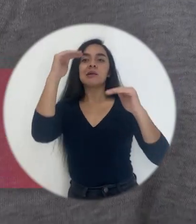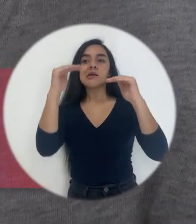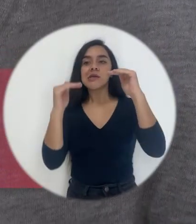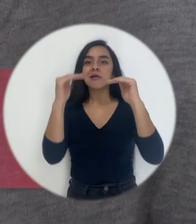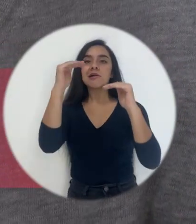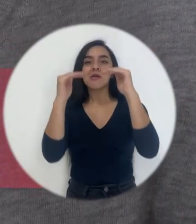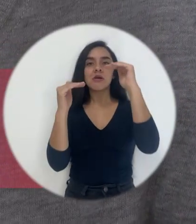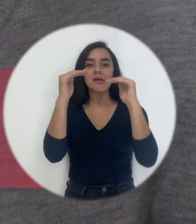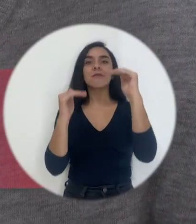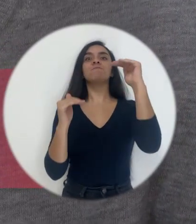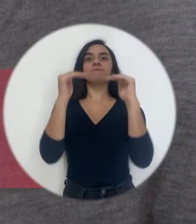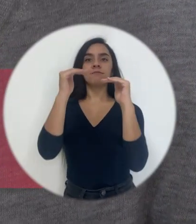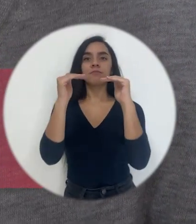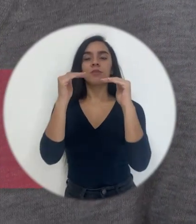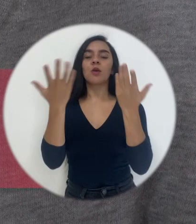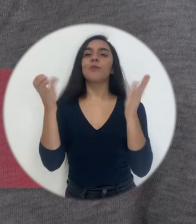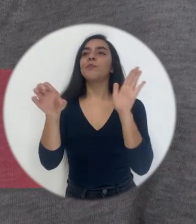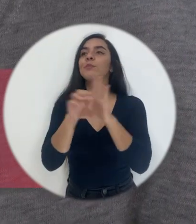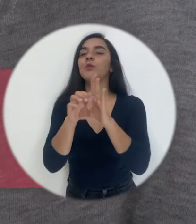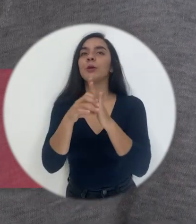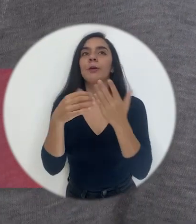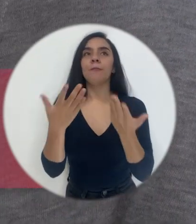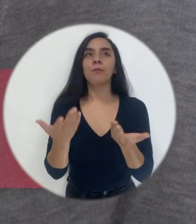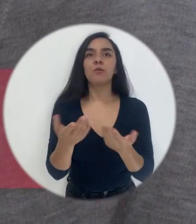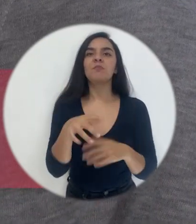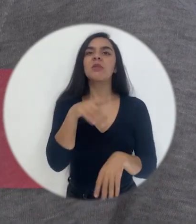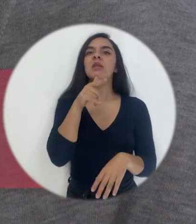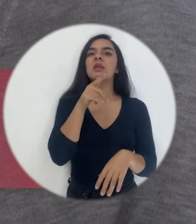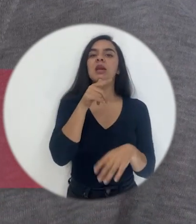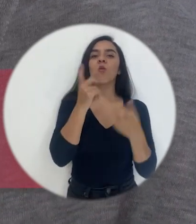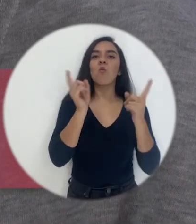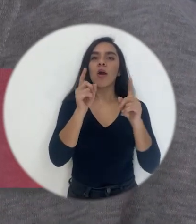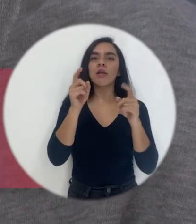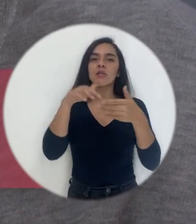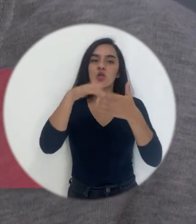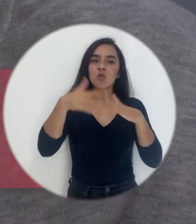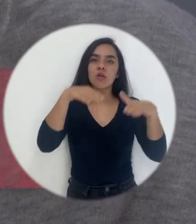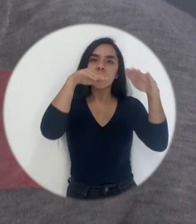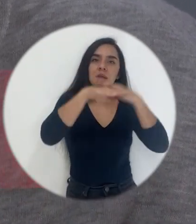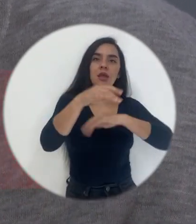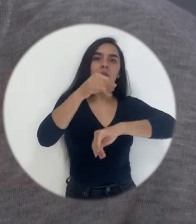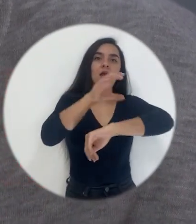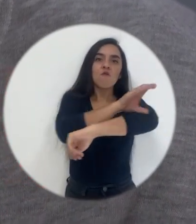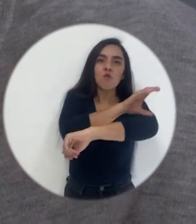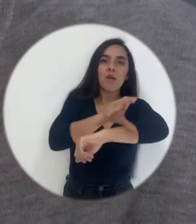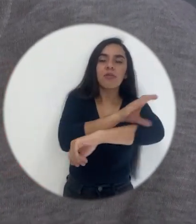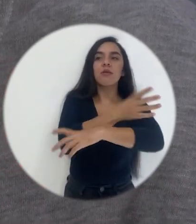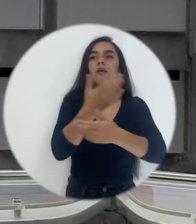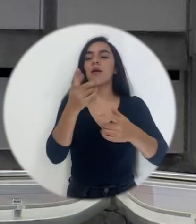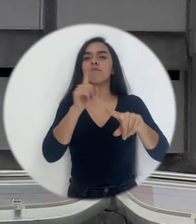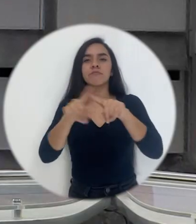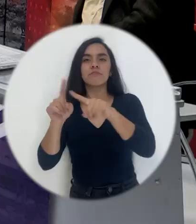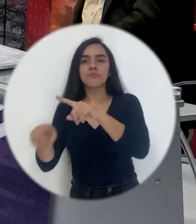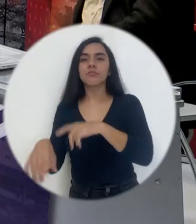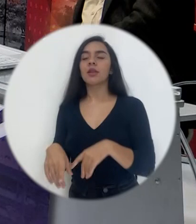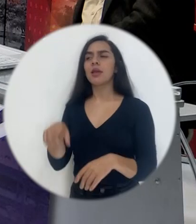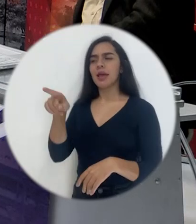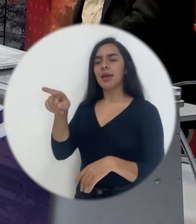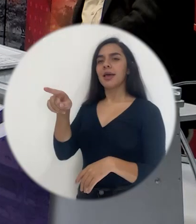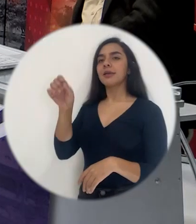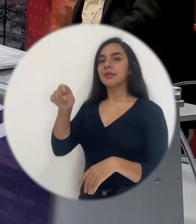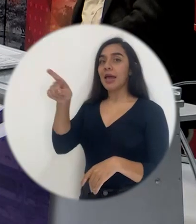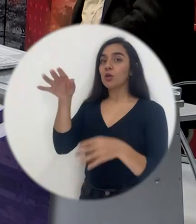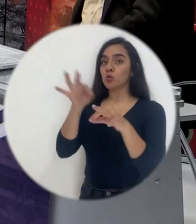a quienes entran en ingeniería de informática por ejemplo quienes entran a matemática educación matemática eso